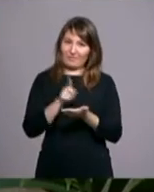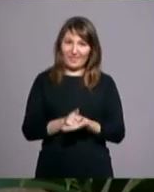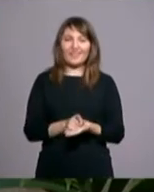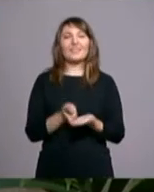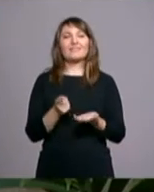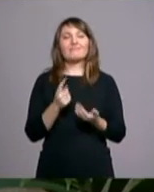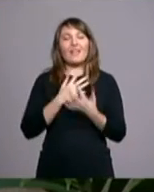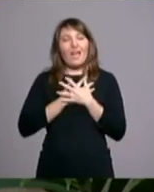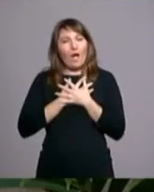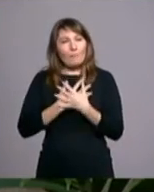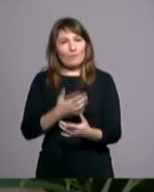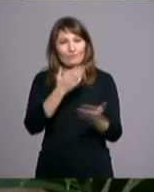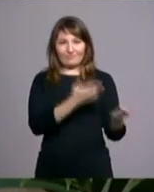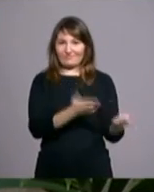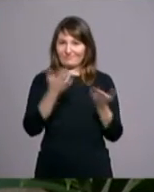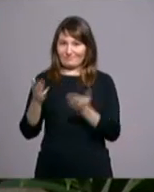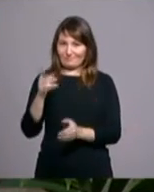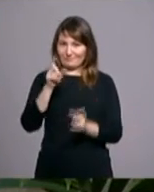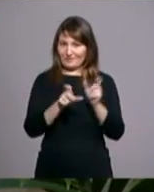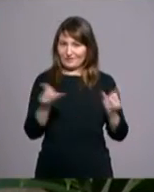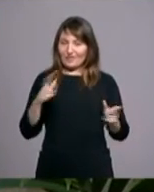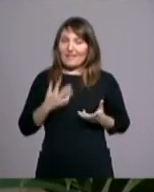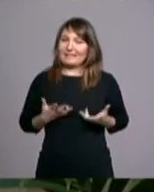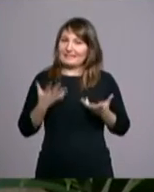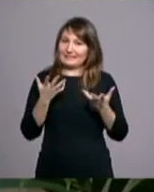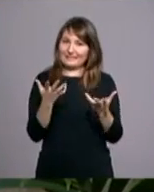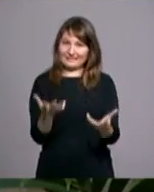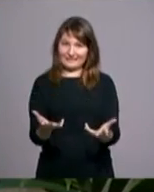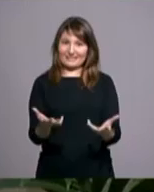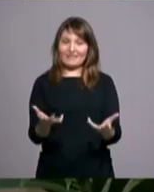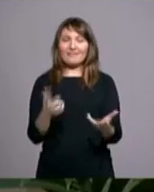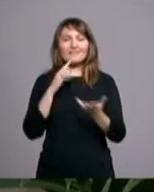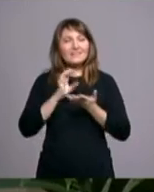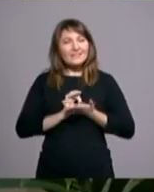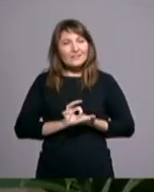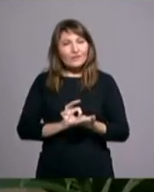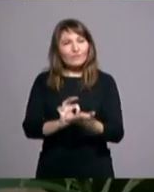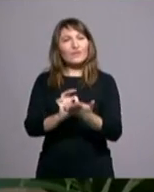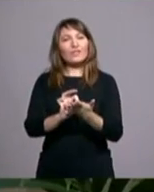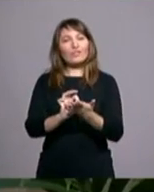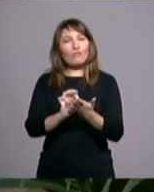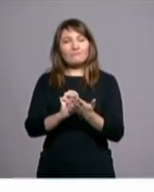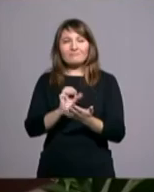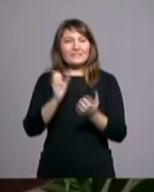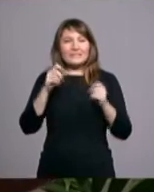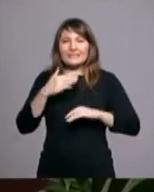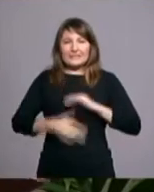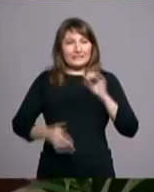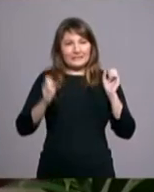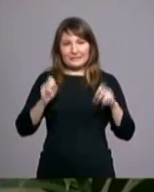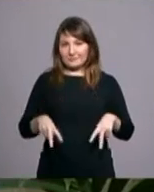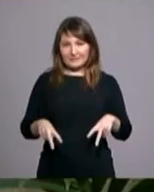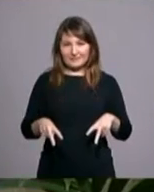de amor entre los hombres, de entrega, de servicio incondicional. La